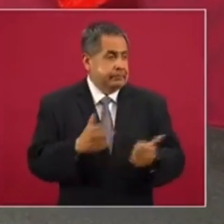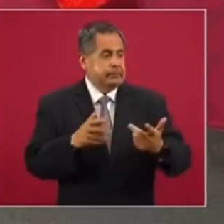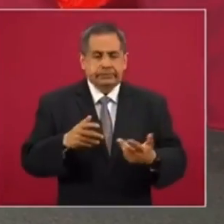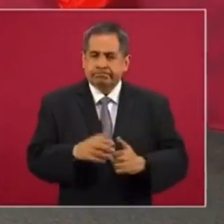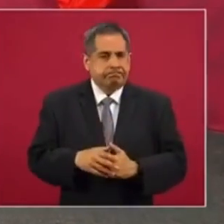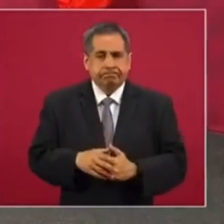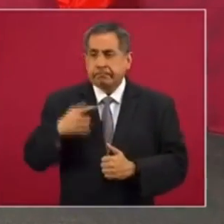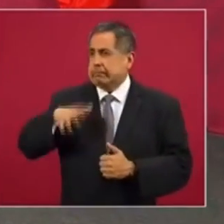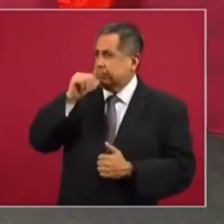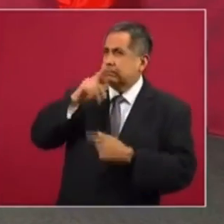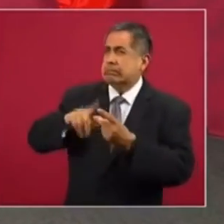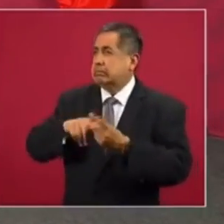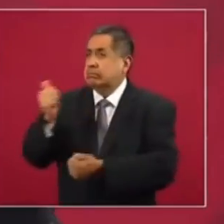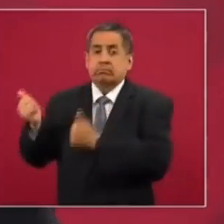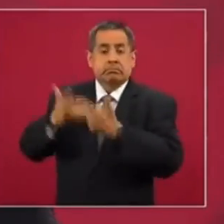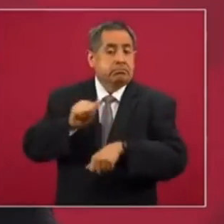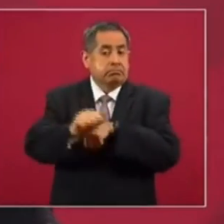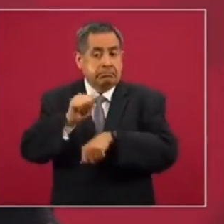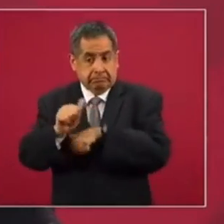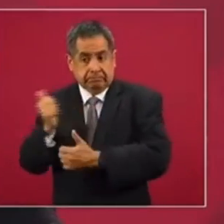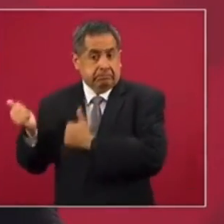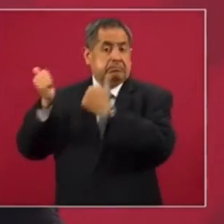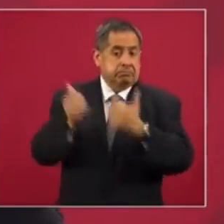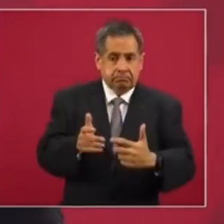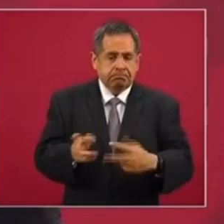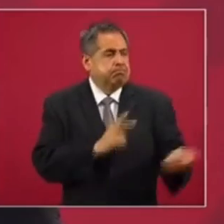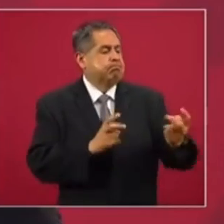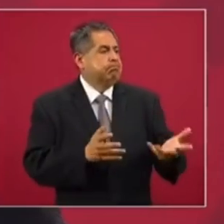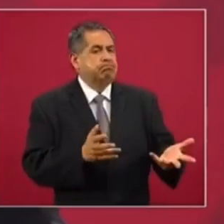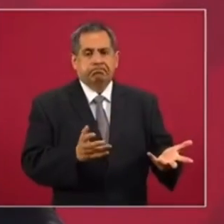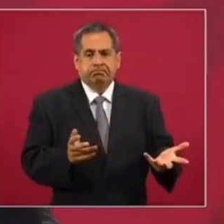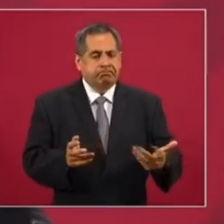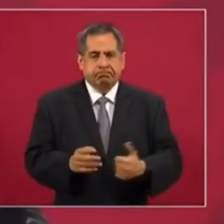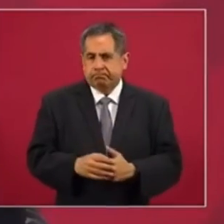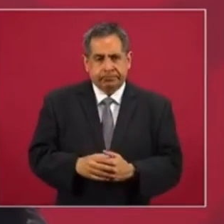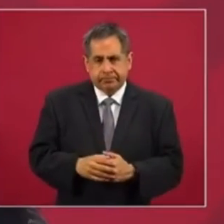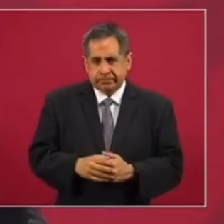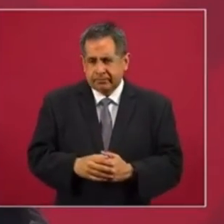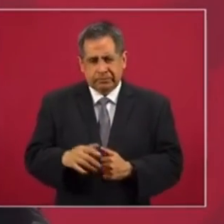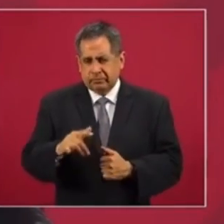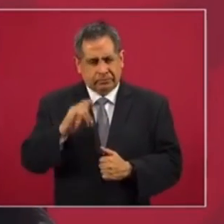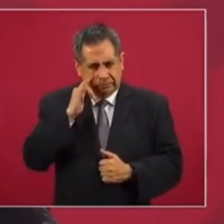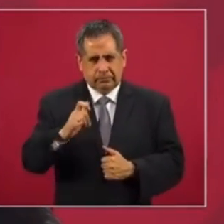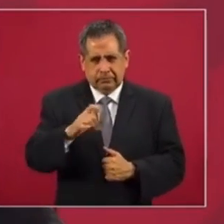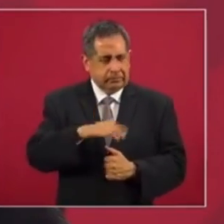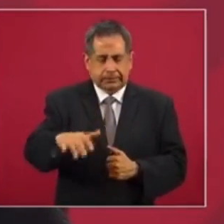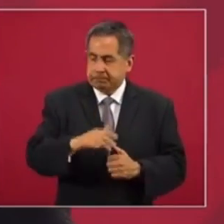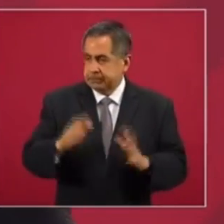medicamentos, los trajimos de Argentina, está esto muy raro.